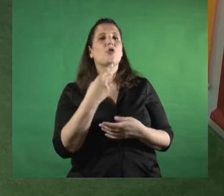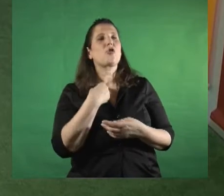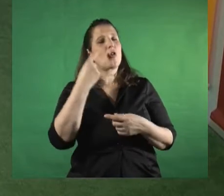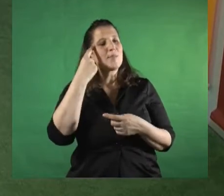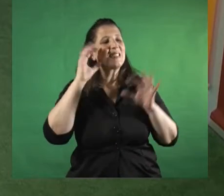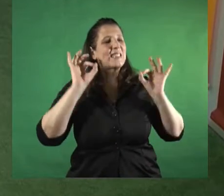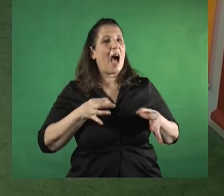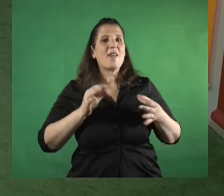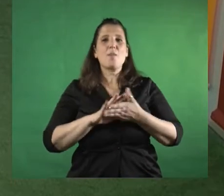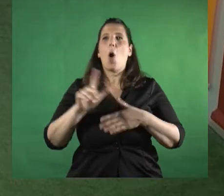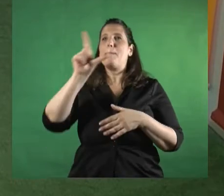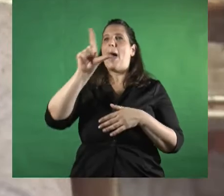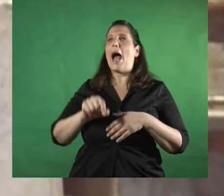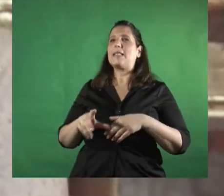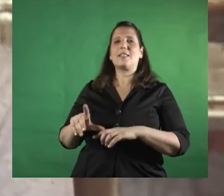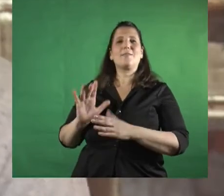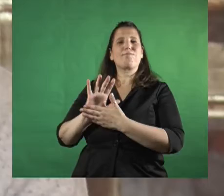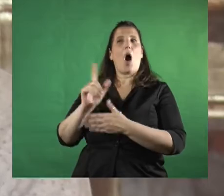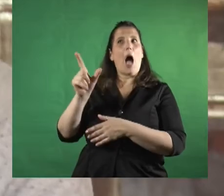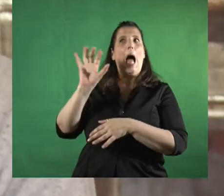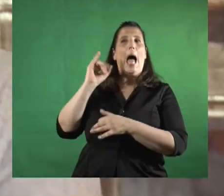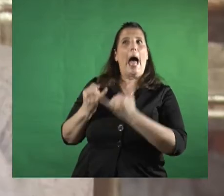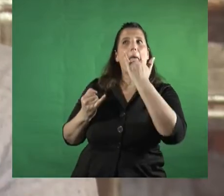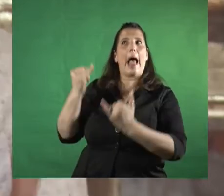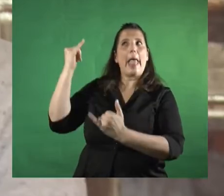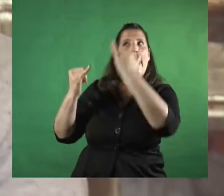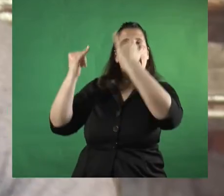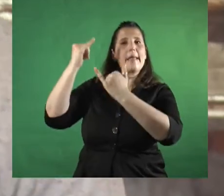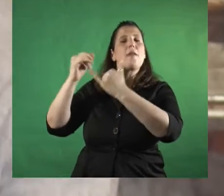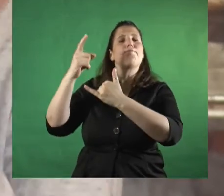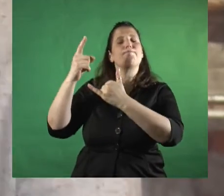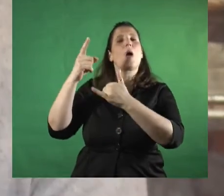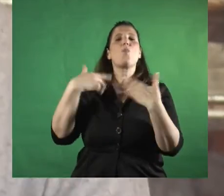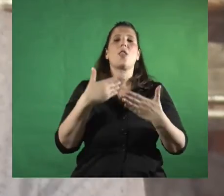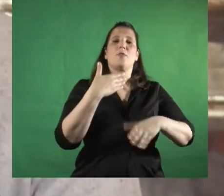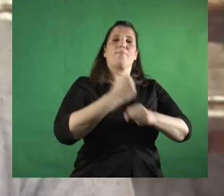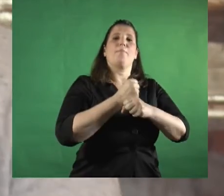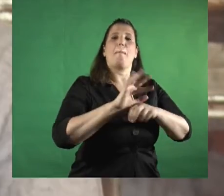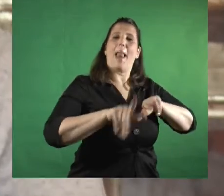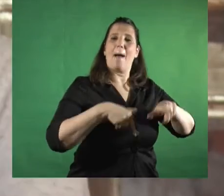generar herramientas totalmente inclusión claro a partir de un conocimiento cabal de la situación y no de lo que a me parece o de lo que nos comentan de supuesto tener un dato un poco